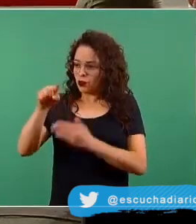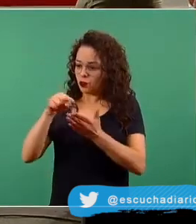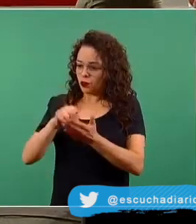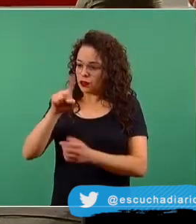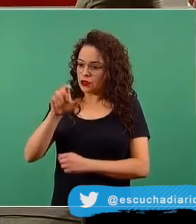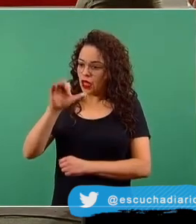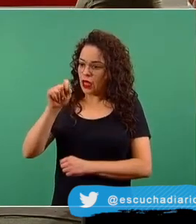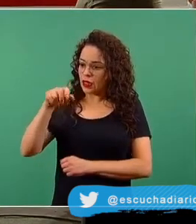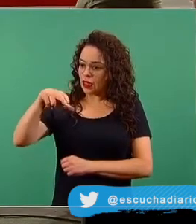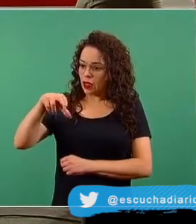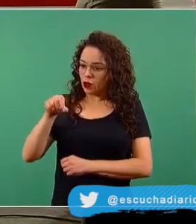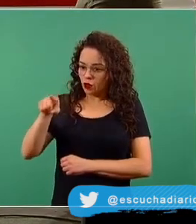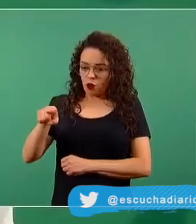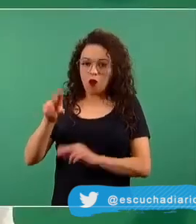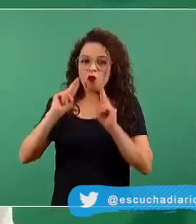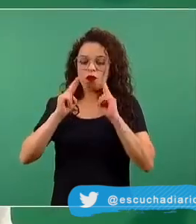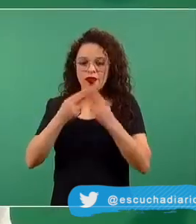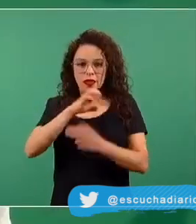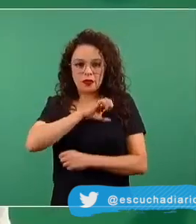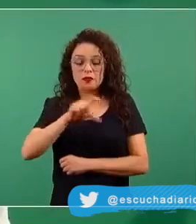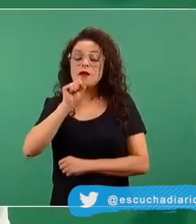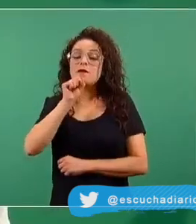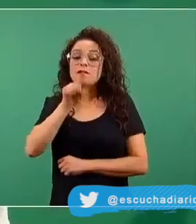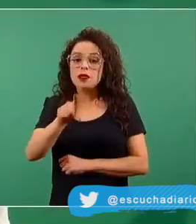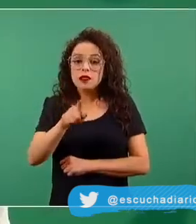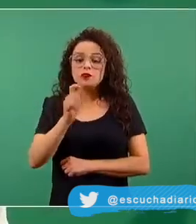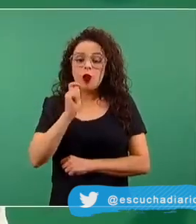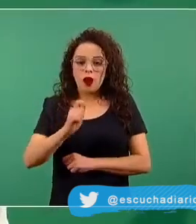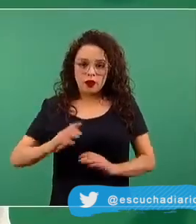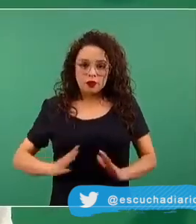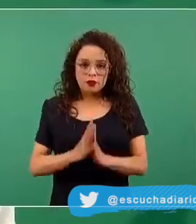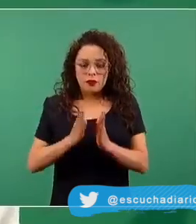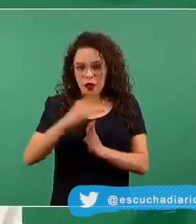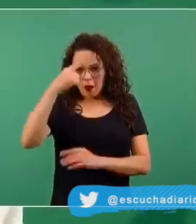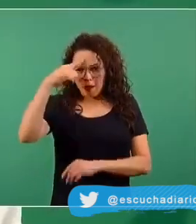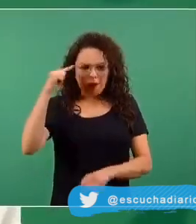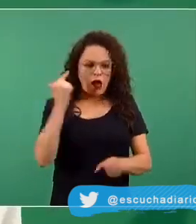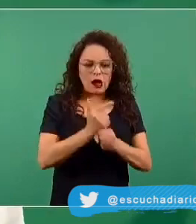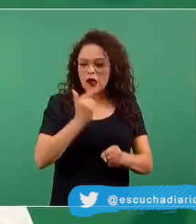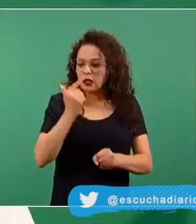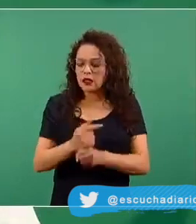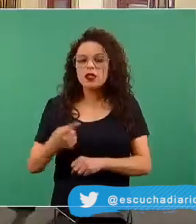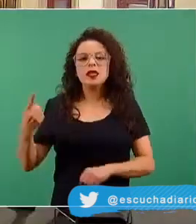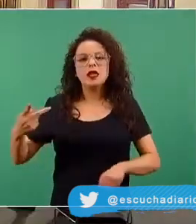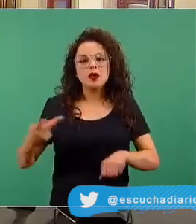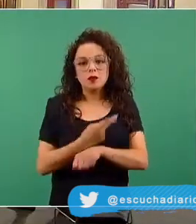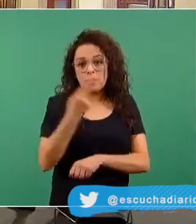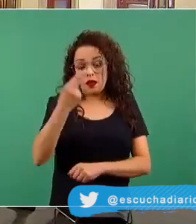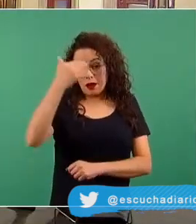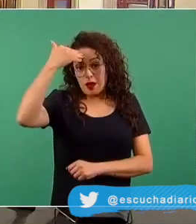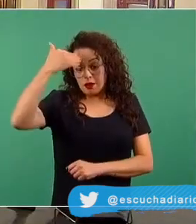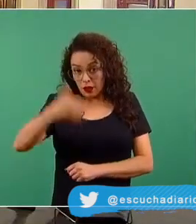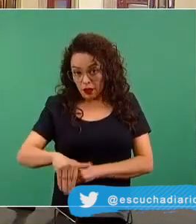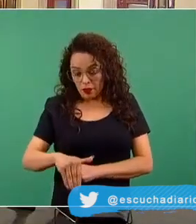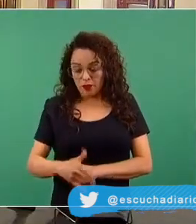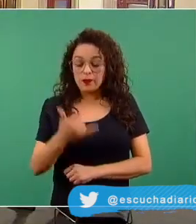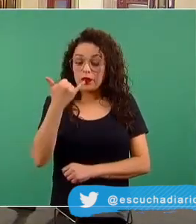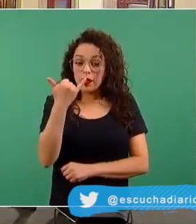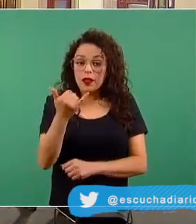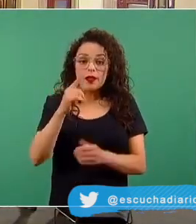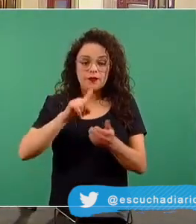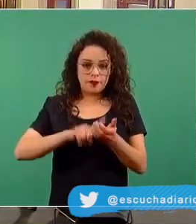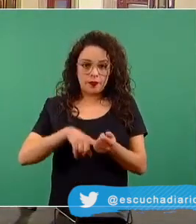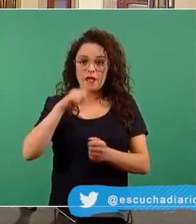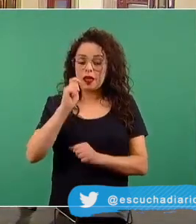también está colaborando en identificar qué pasó. Lo que podemos también dejar muy en claro, y esto es